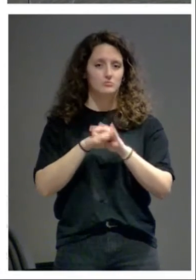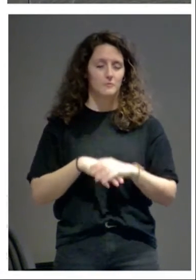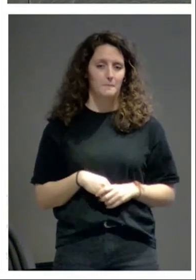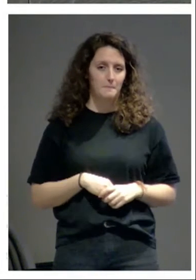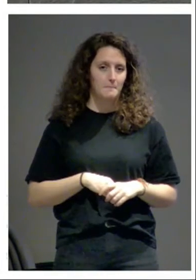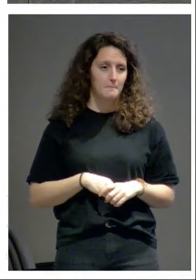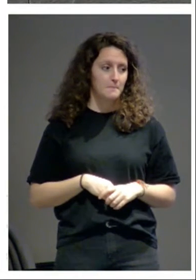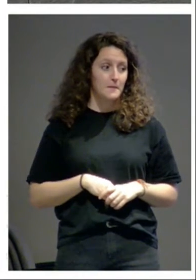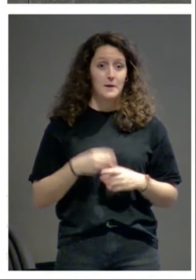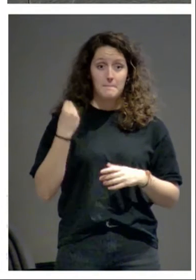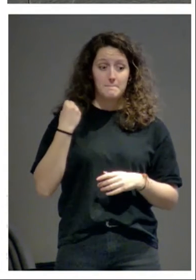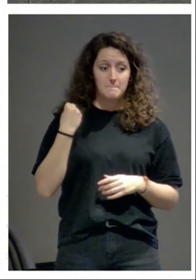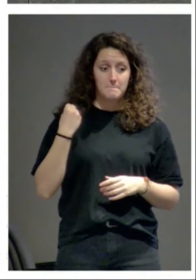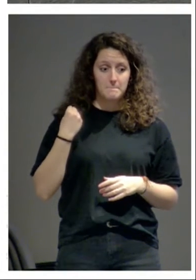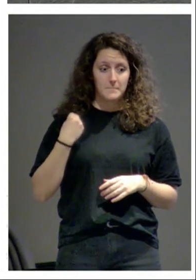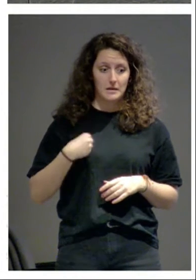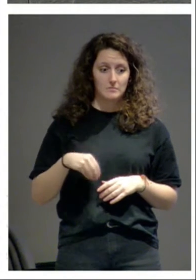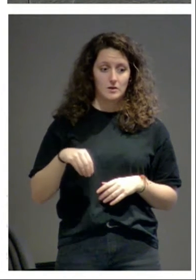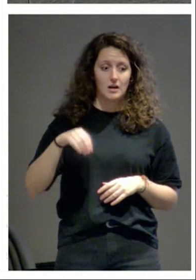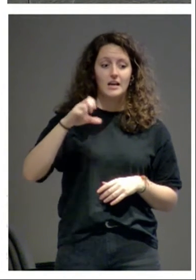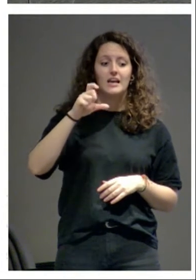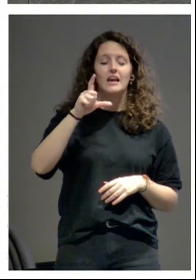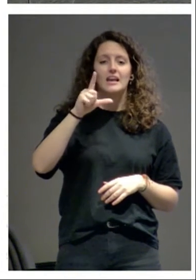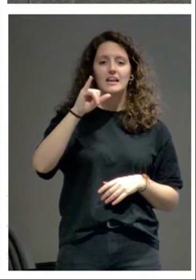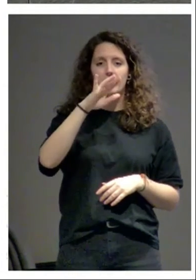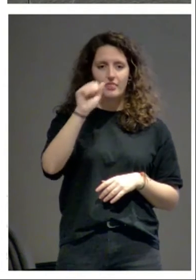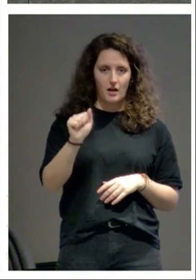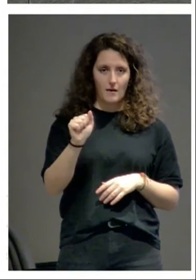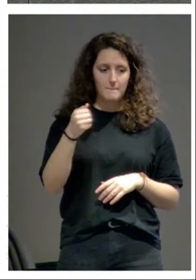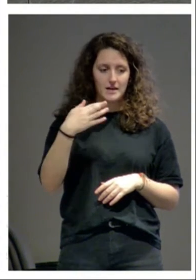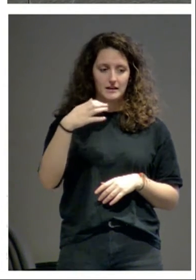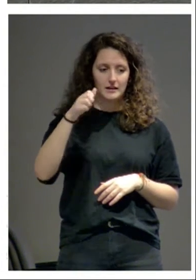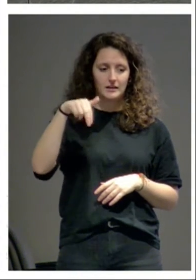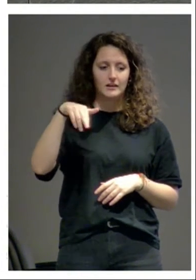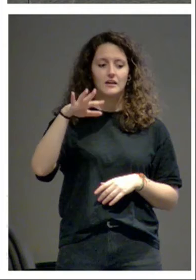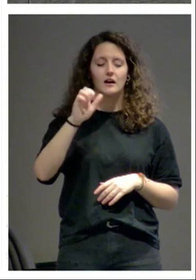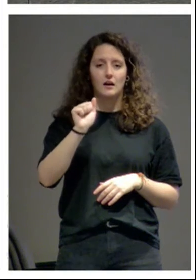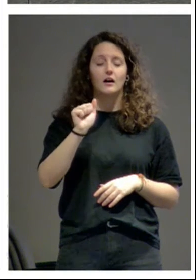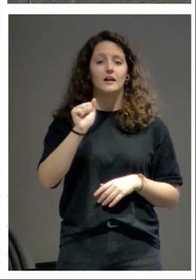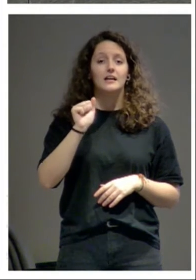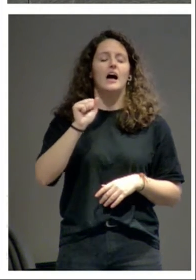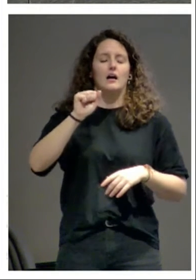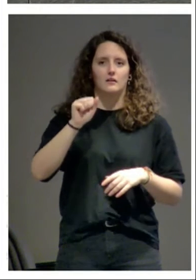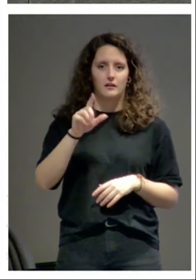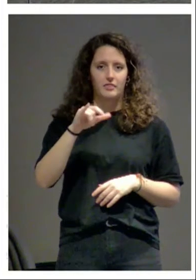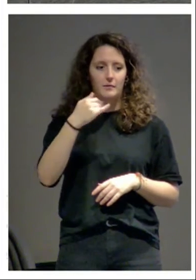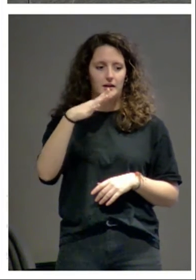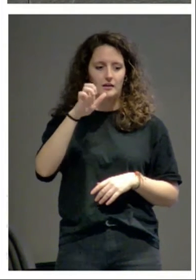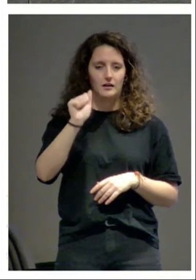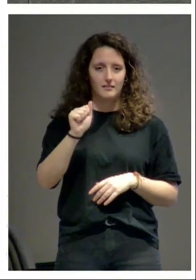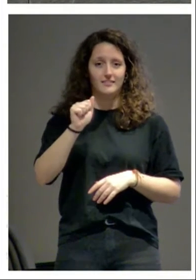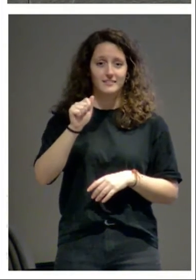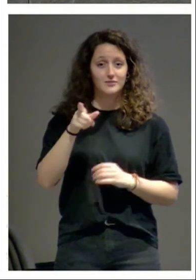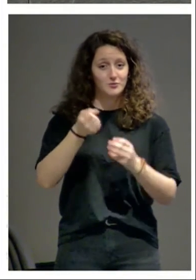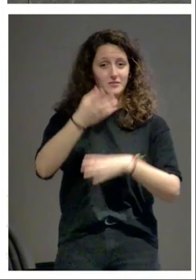y eso pasa en Lizaberría salió el otro día a mi entender a mi entender Lizaberría es un edificio